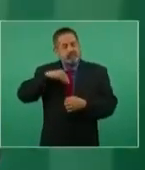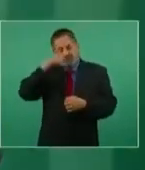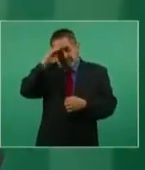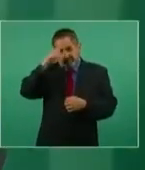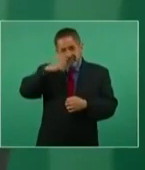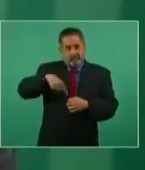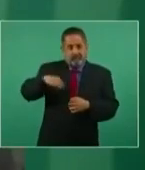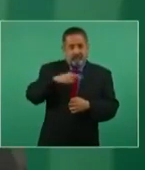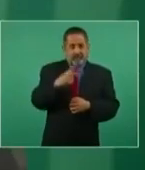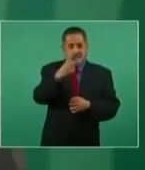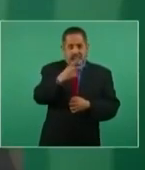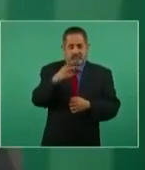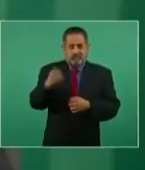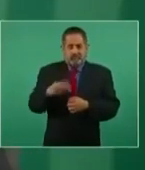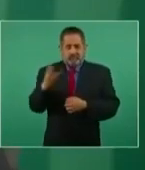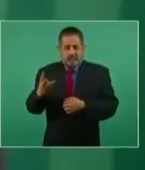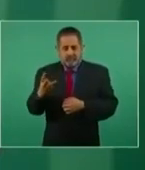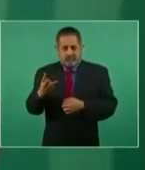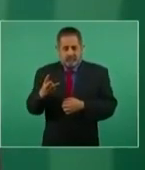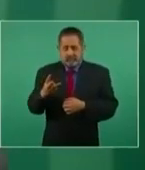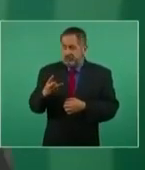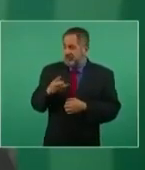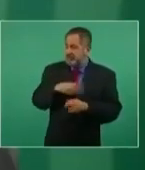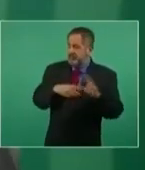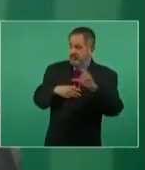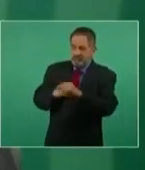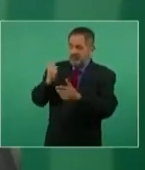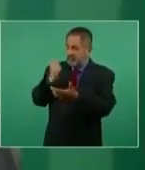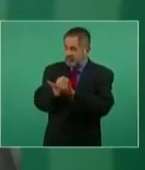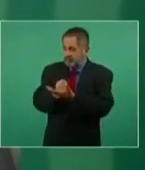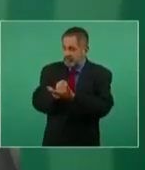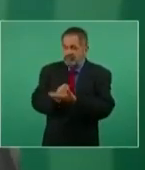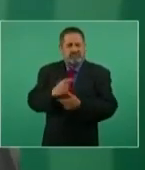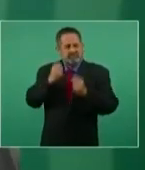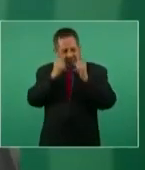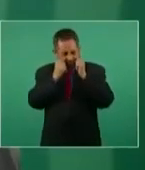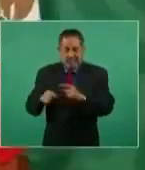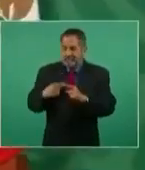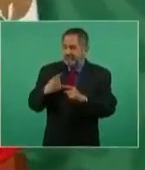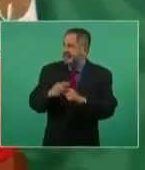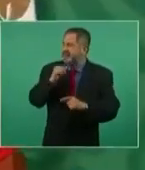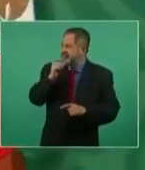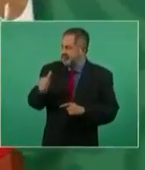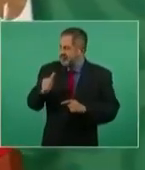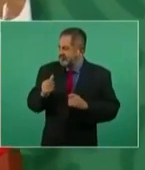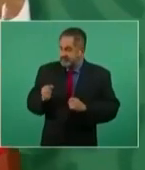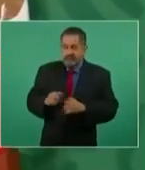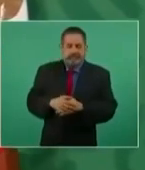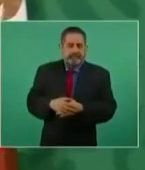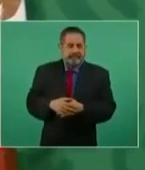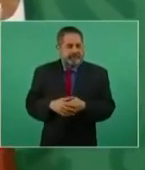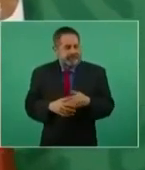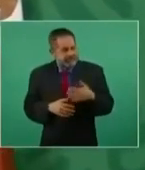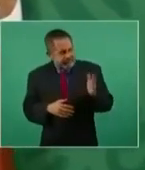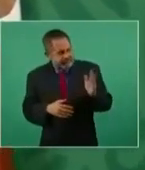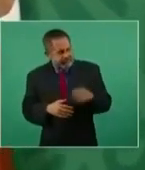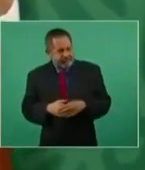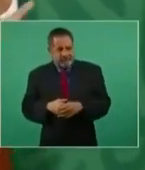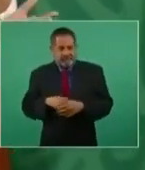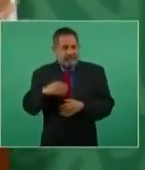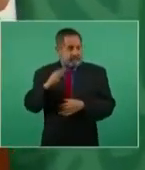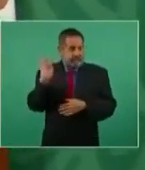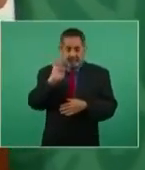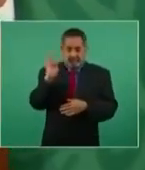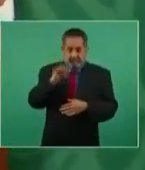no insisto, eh. Ya, Ibai. ¿Te han dejado muchas veces en visto a Pues, no muchas, pero alguna vez, no, sobre todo un hombre. Alguna vez, dice bien orteño, dice bien orteño. Alguna